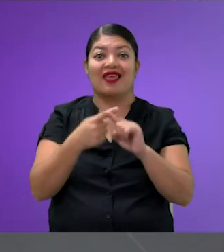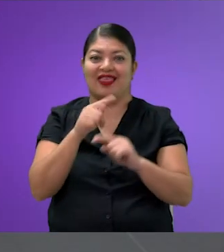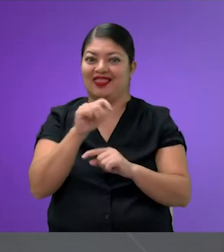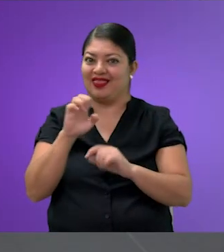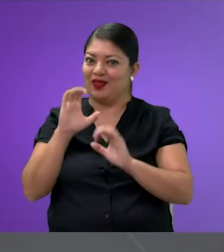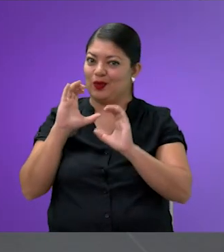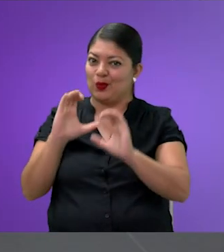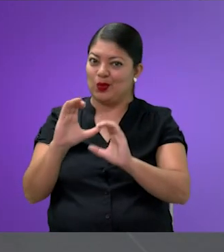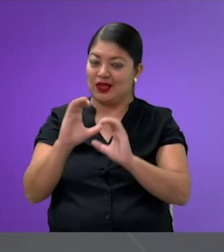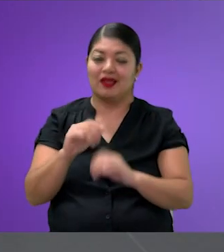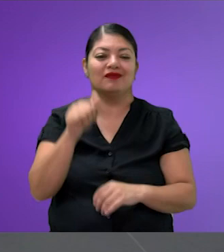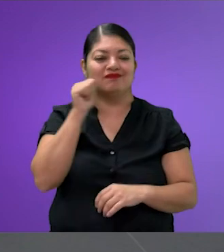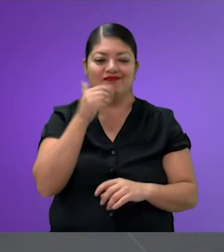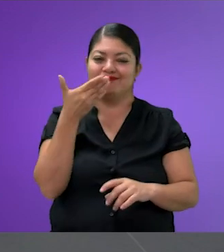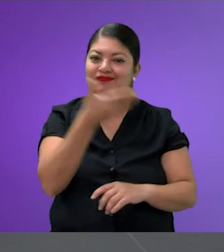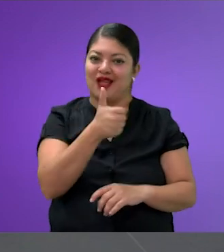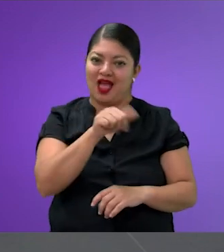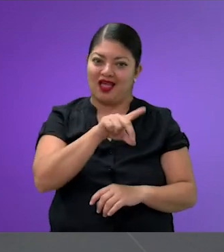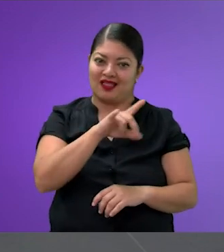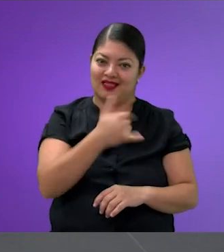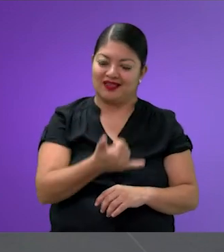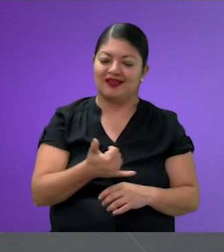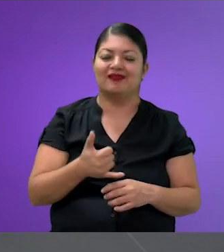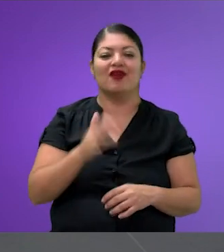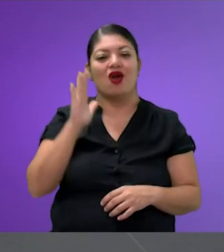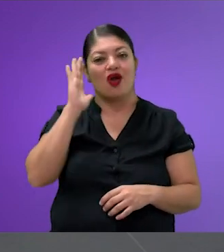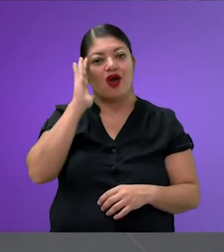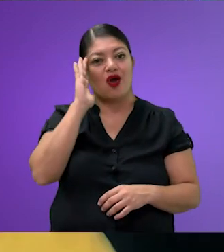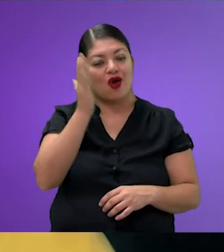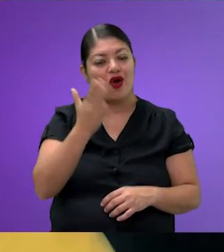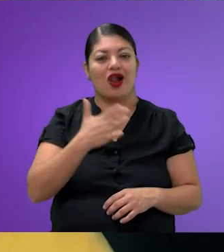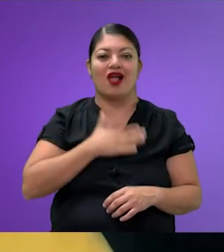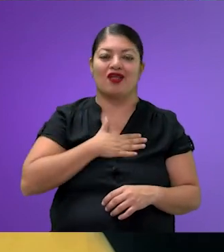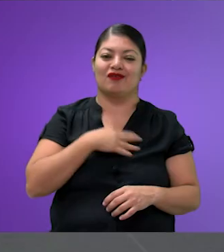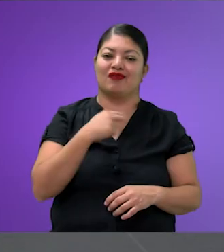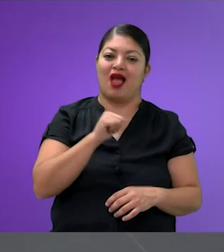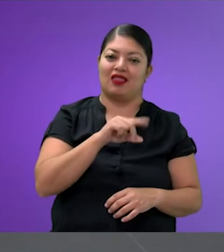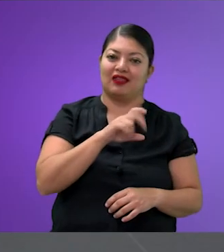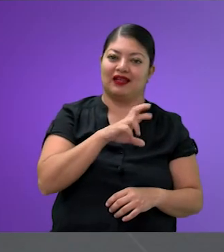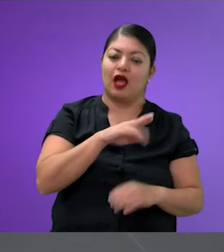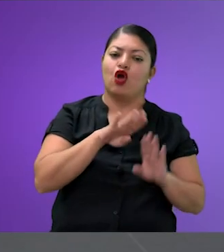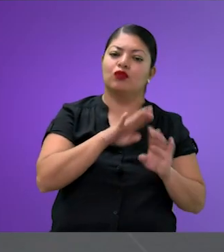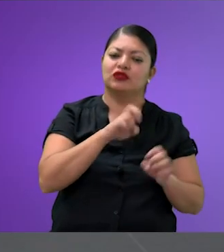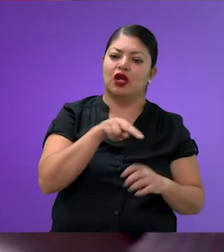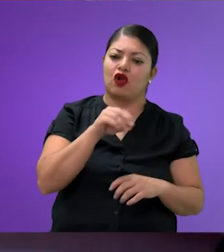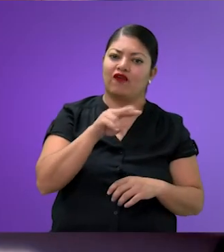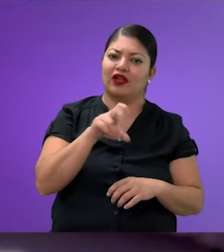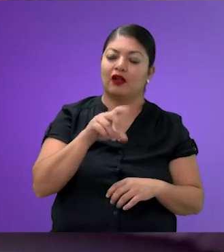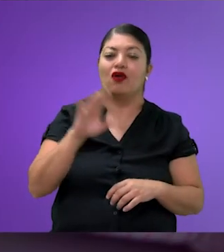como siempre, aquí está Andy. Hola, ¿qué tal? Yo soy Andrea Gutiérrez. ¿Cómo estás, Novelo? Y yo soy Novelo.